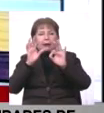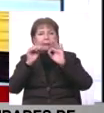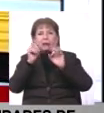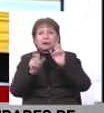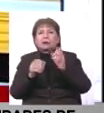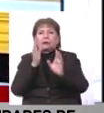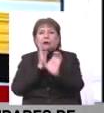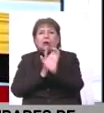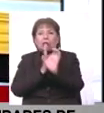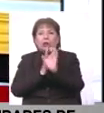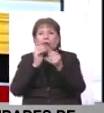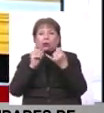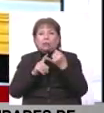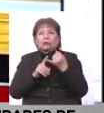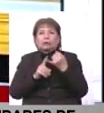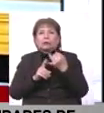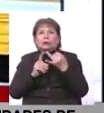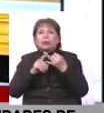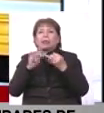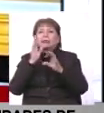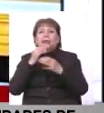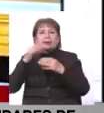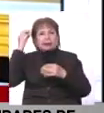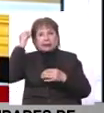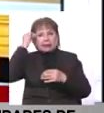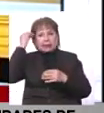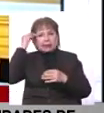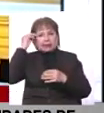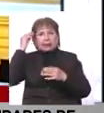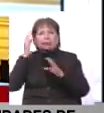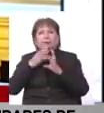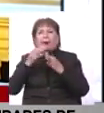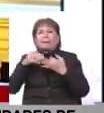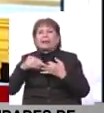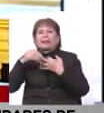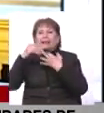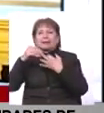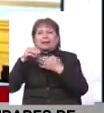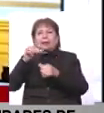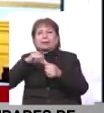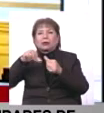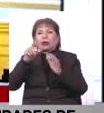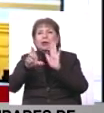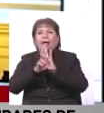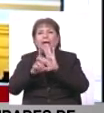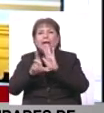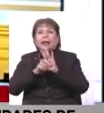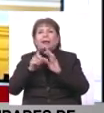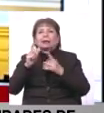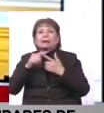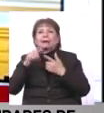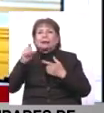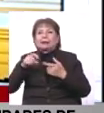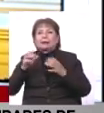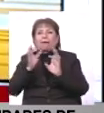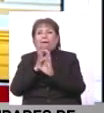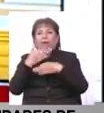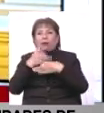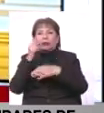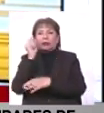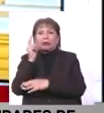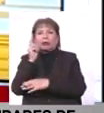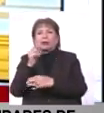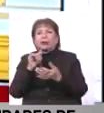necesitan psicólogos, se necesitan psiquiatras, se necesitan especialistas en el ámbito legal, se necesitan formadores también.